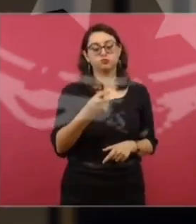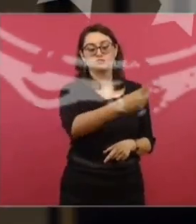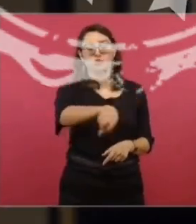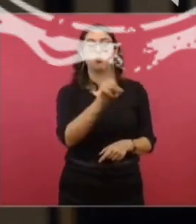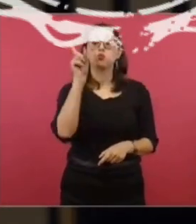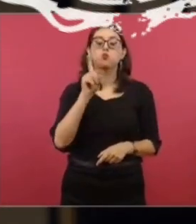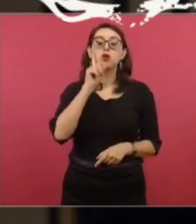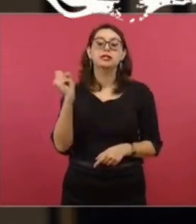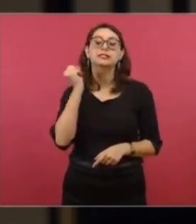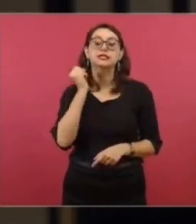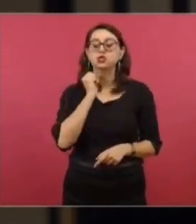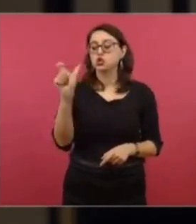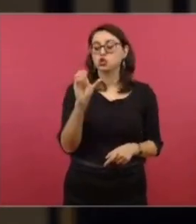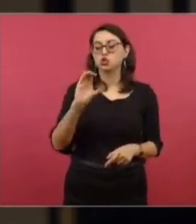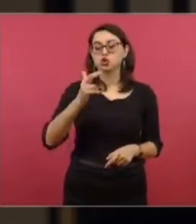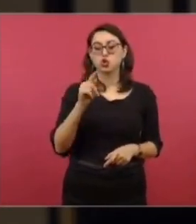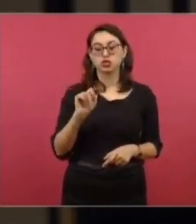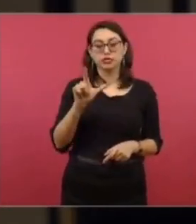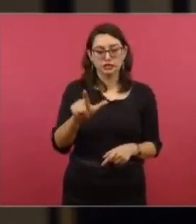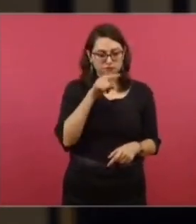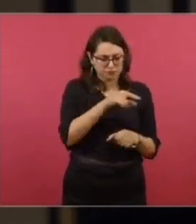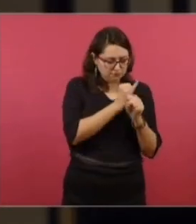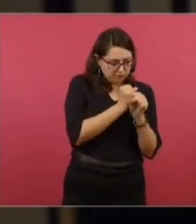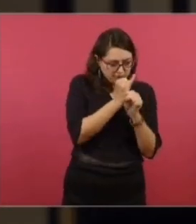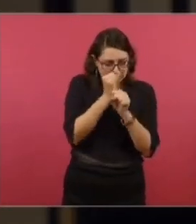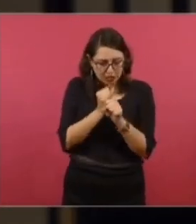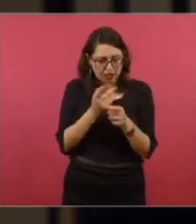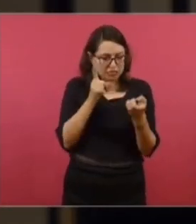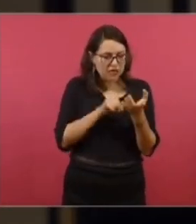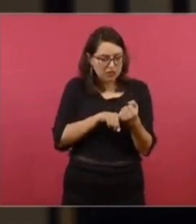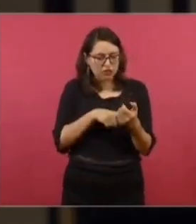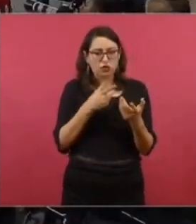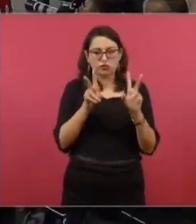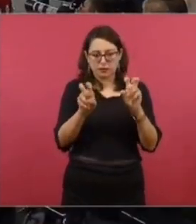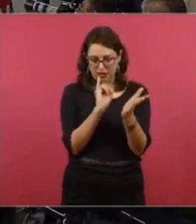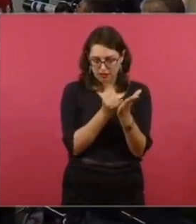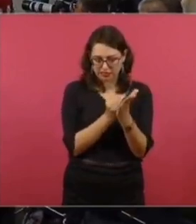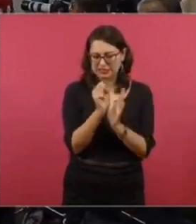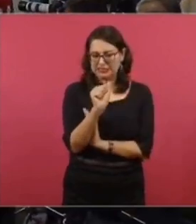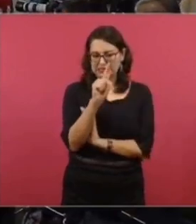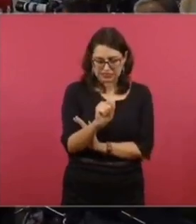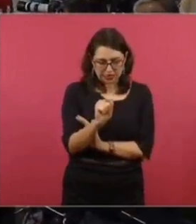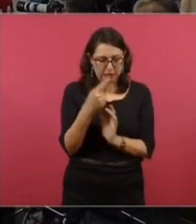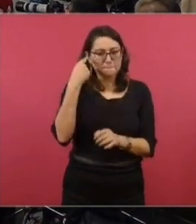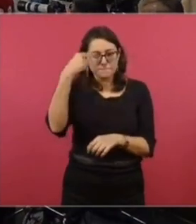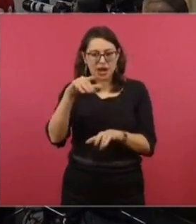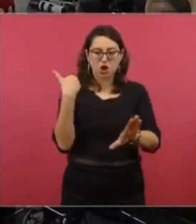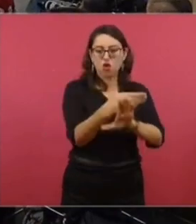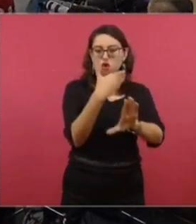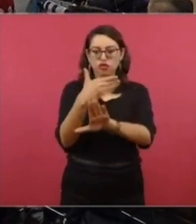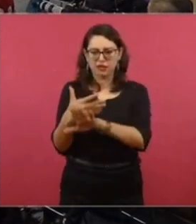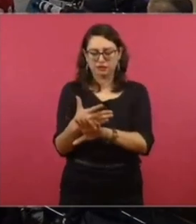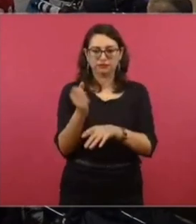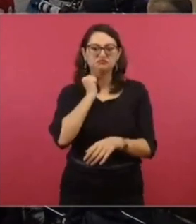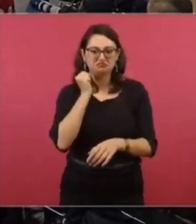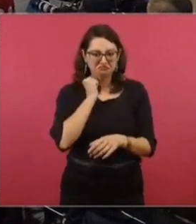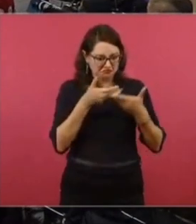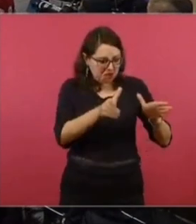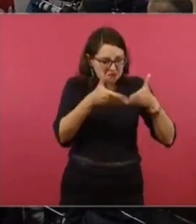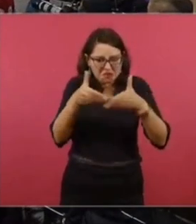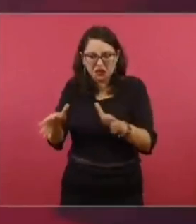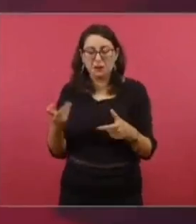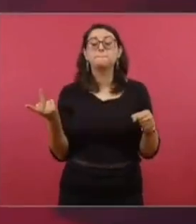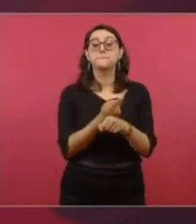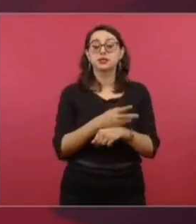Ahora Sochi Galvez rastrea las claves de acceso con las que funcionarios obtuvieron y difundieron información fiscal confidencial y esto será con la intención de proceder penalmente contra ellos. ¿Qué opinión nos sobre esto? Gracias.